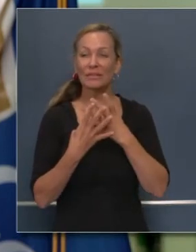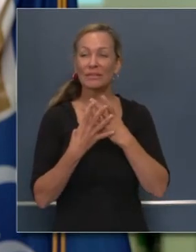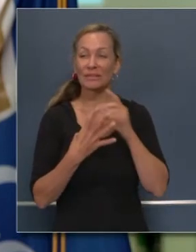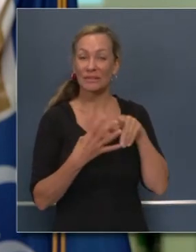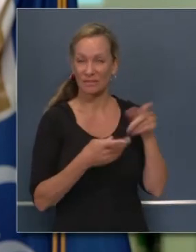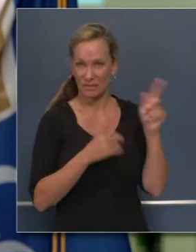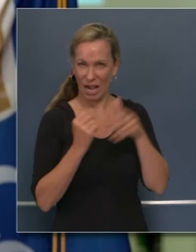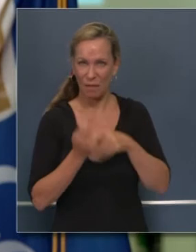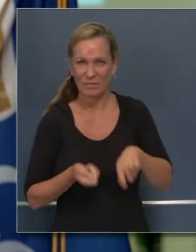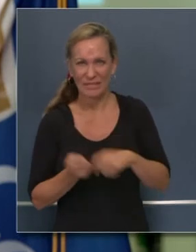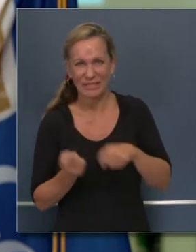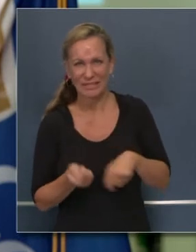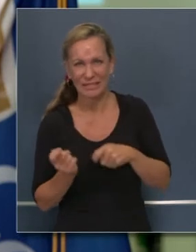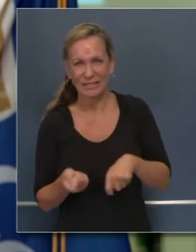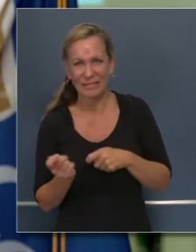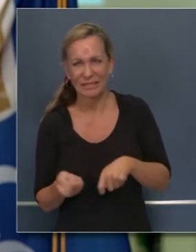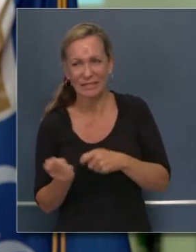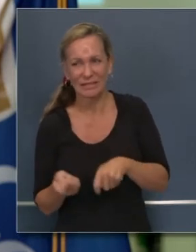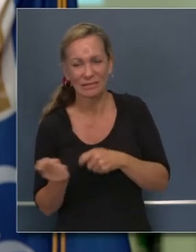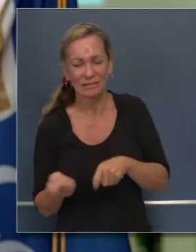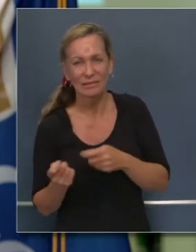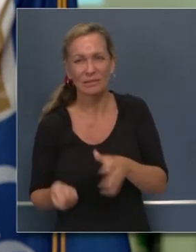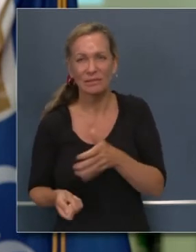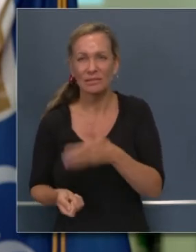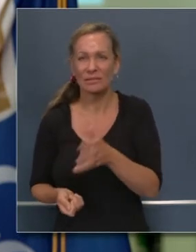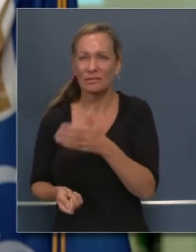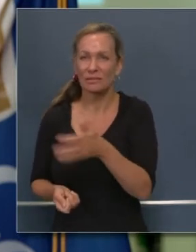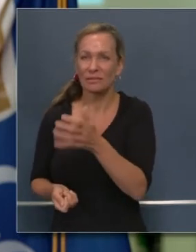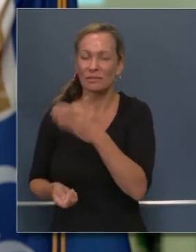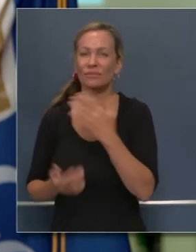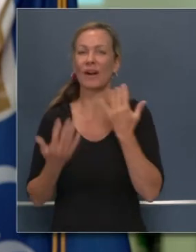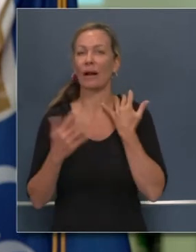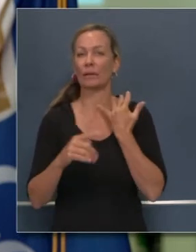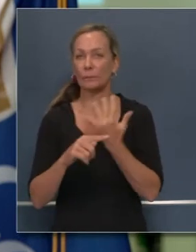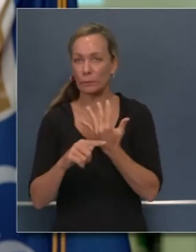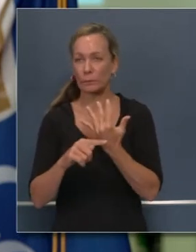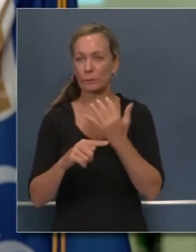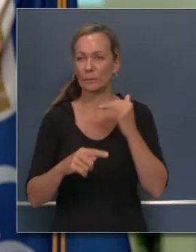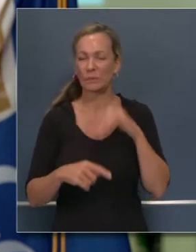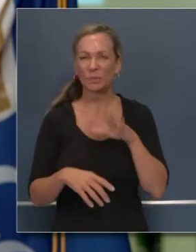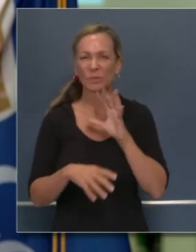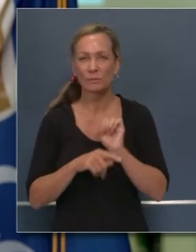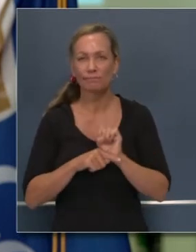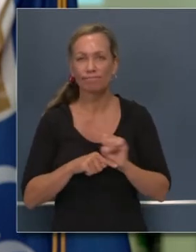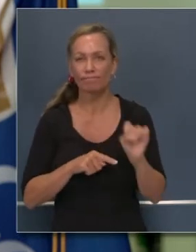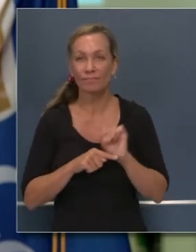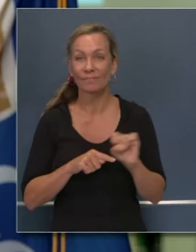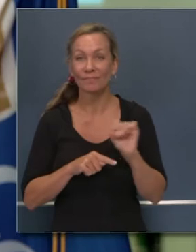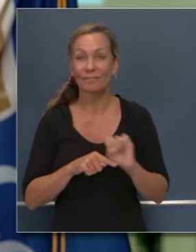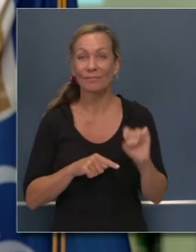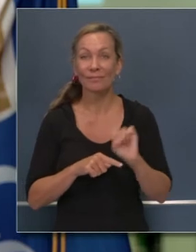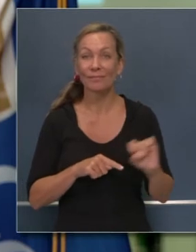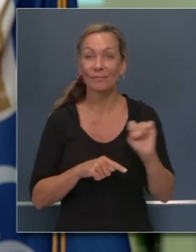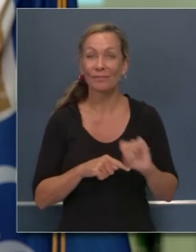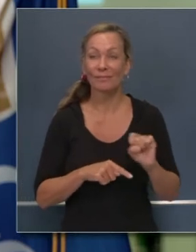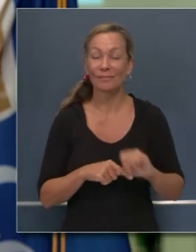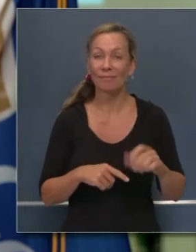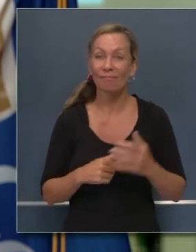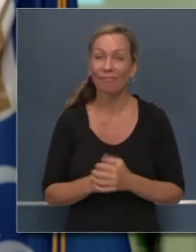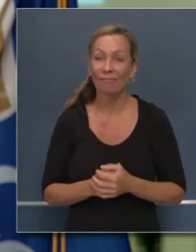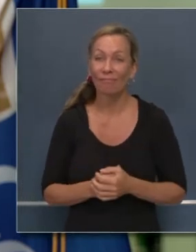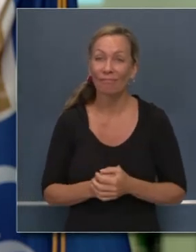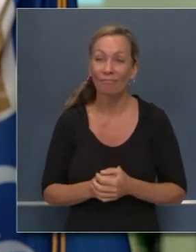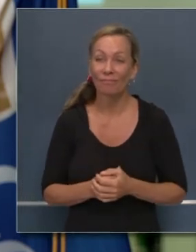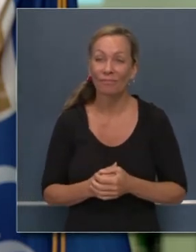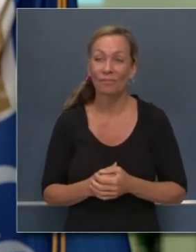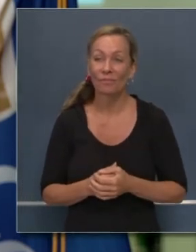sábado, haciendo un trabajo sorprendente e increíble bajo condiciones realmente muy difíciles. Y con